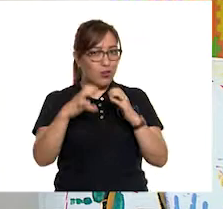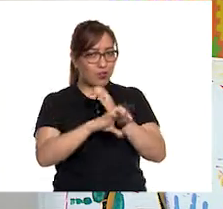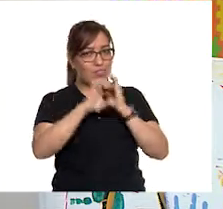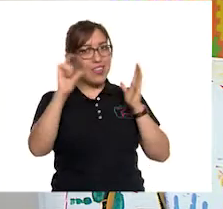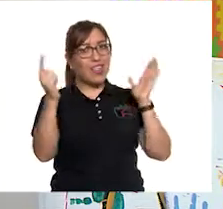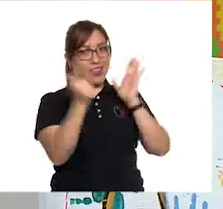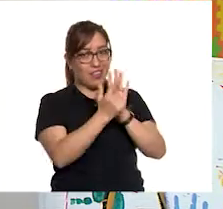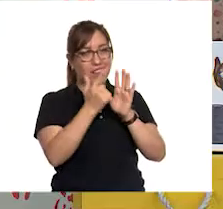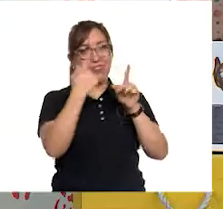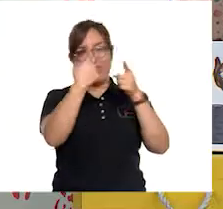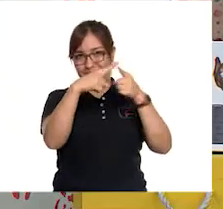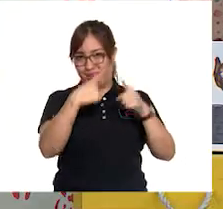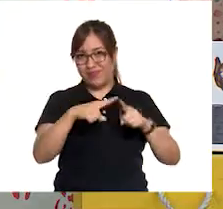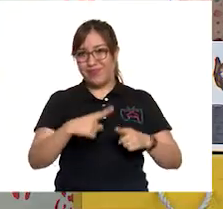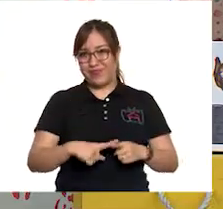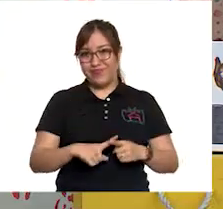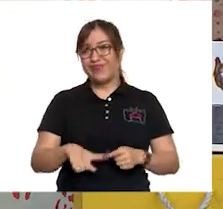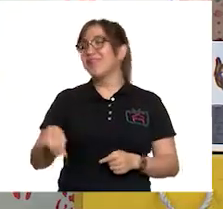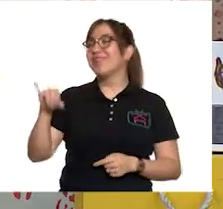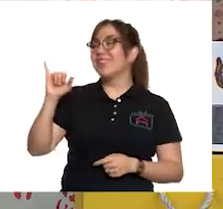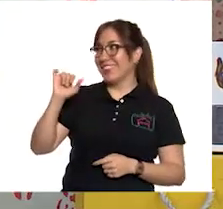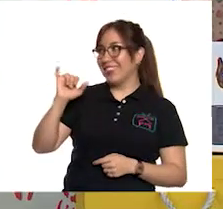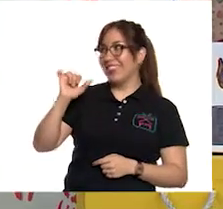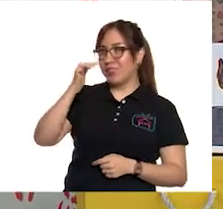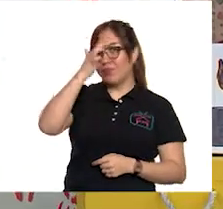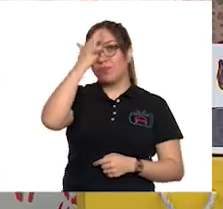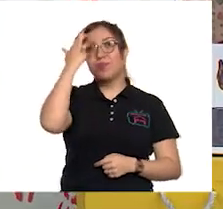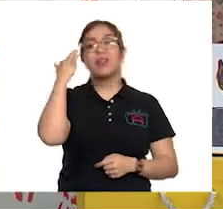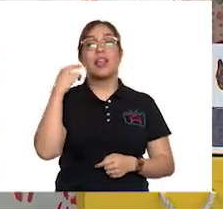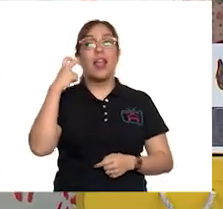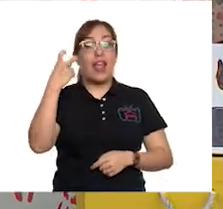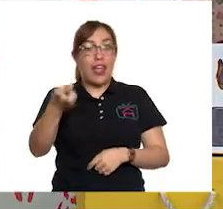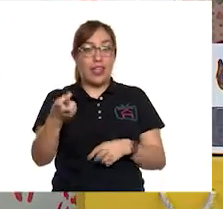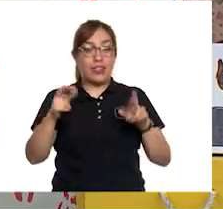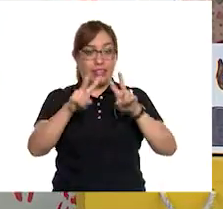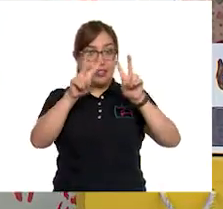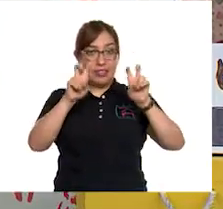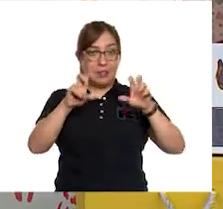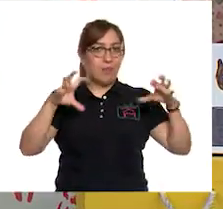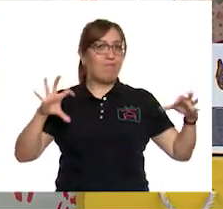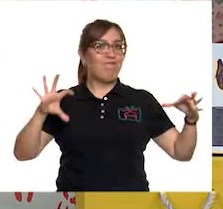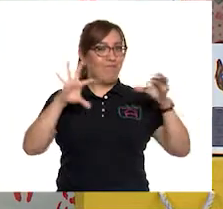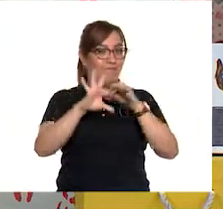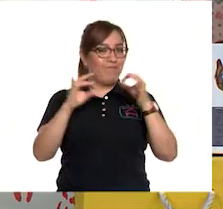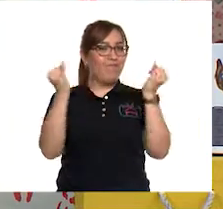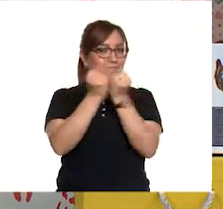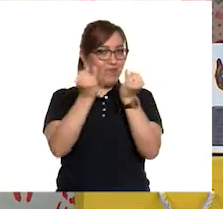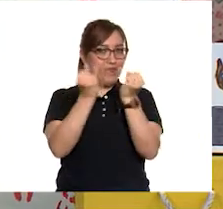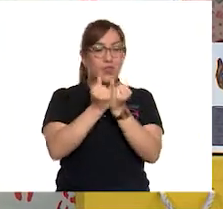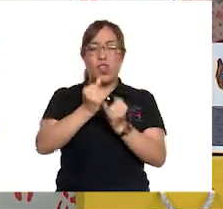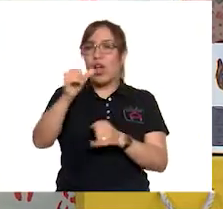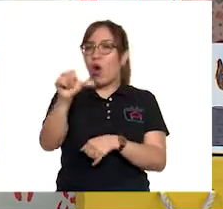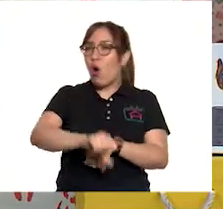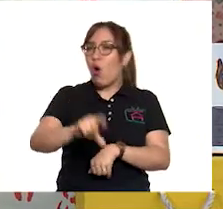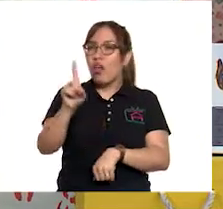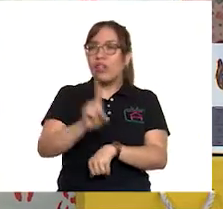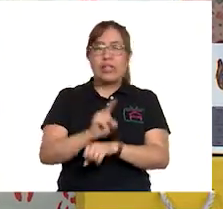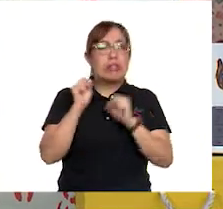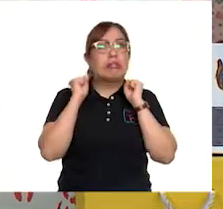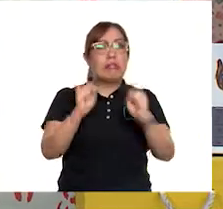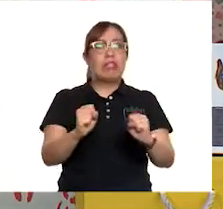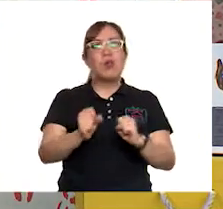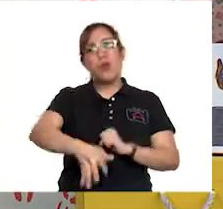Así es, Mariana. Y bueno, tiene mucha relación con esos temas, así que estoy segura que el día de hoy aprenderemos muchísimo.